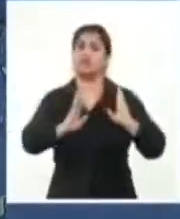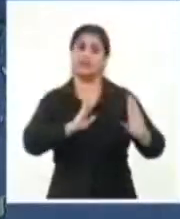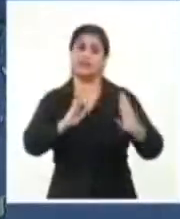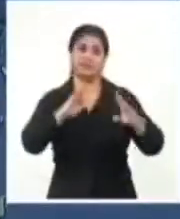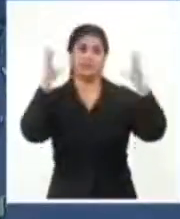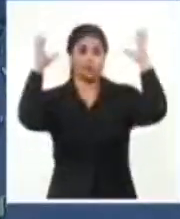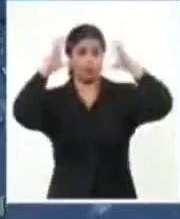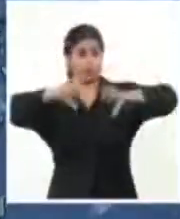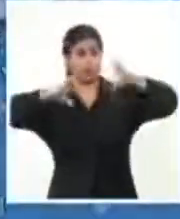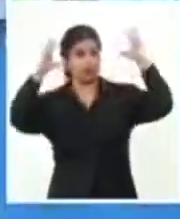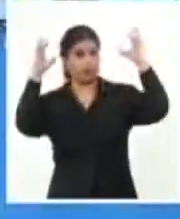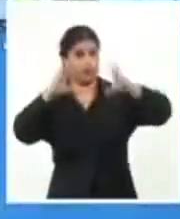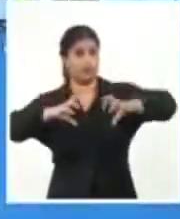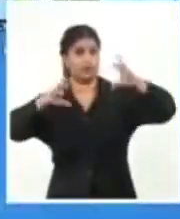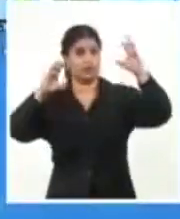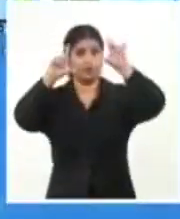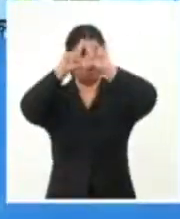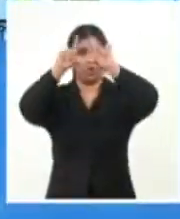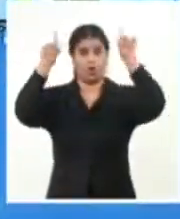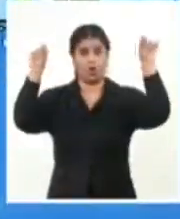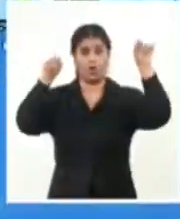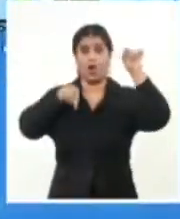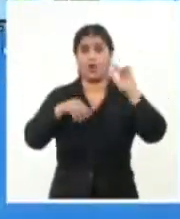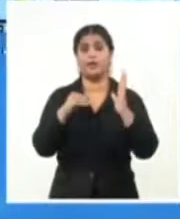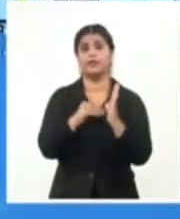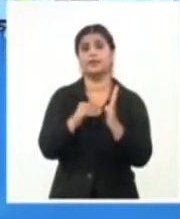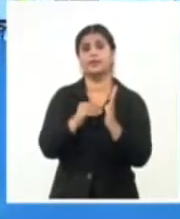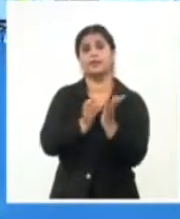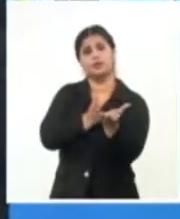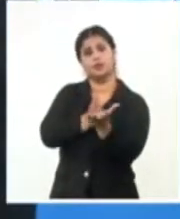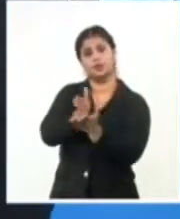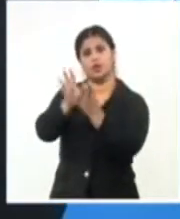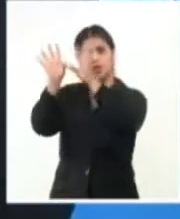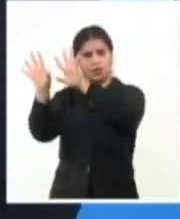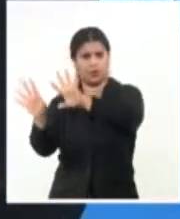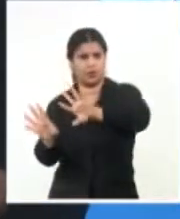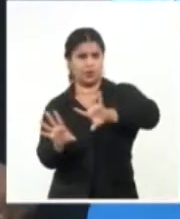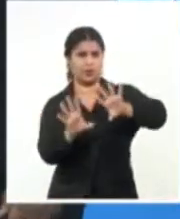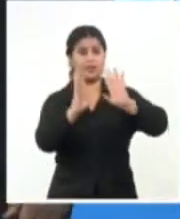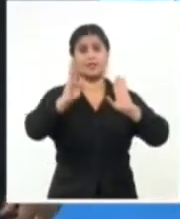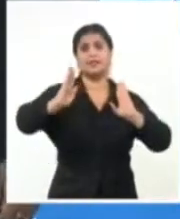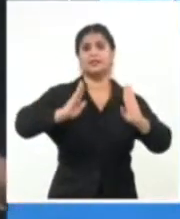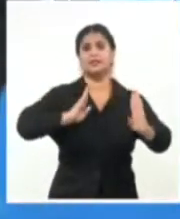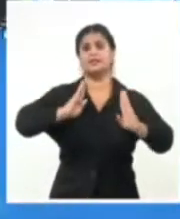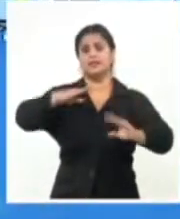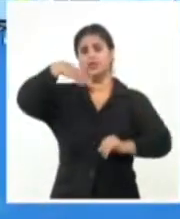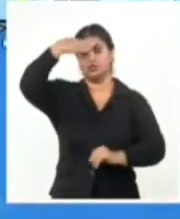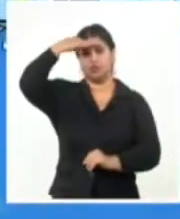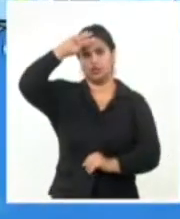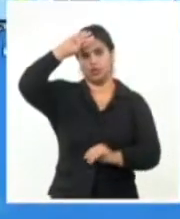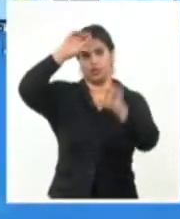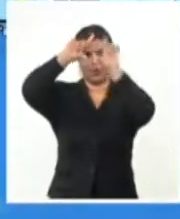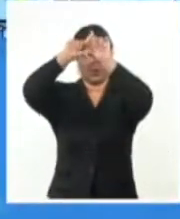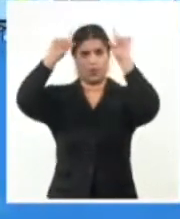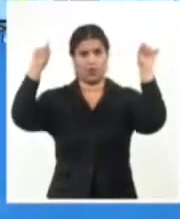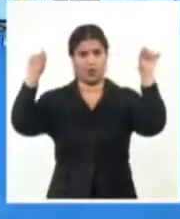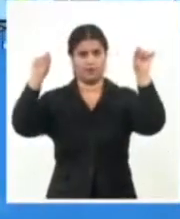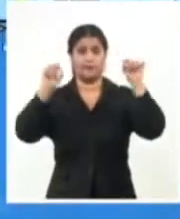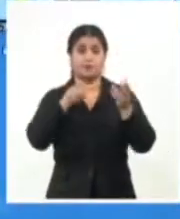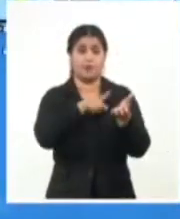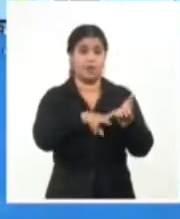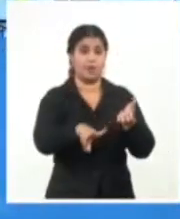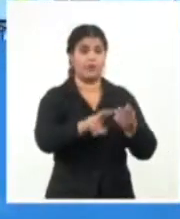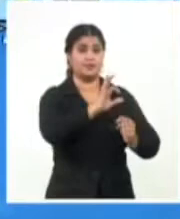lluvias de forma ocasional que durante esta tarde se van a ir trasladando de manera gradual hacia el centro del territorio nacional. Mientras tanto en las provincias